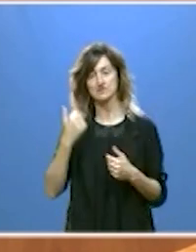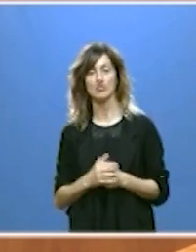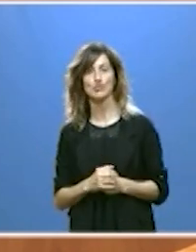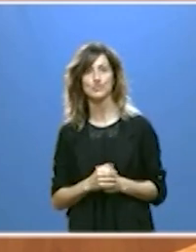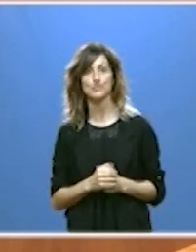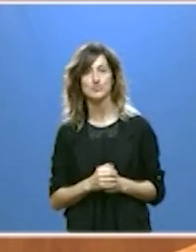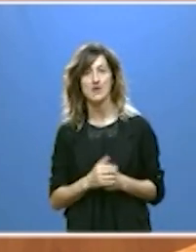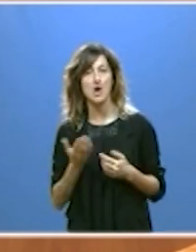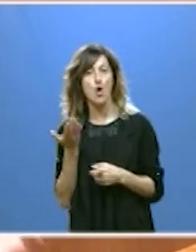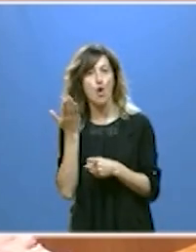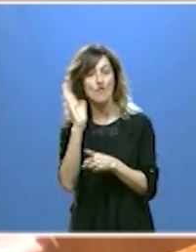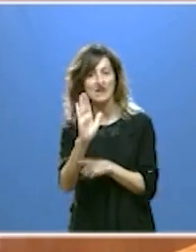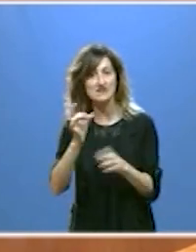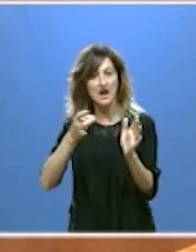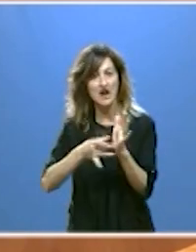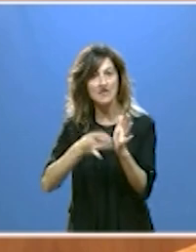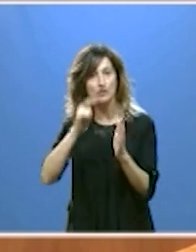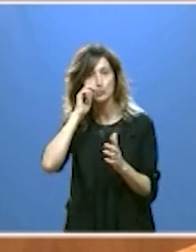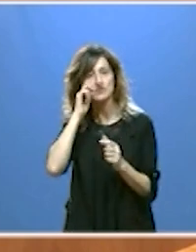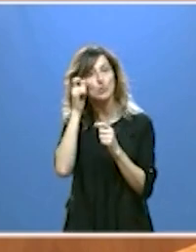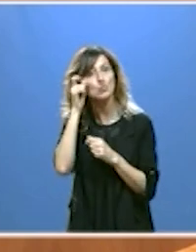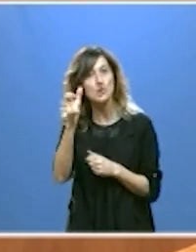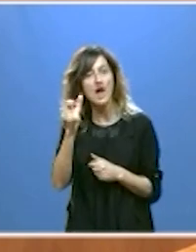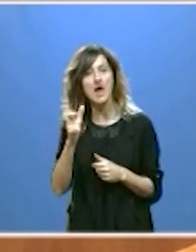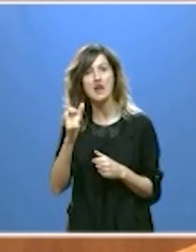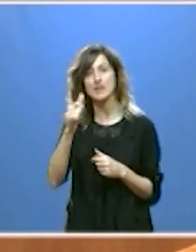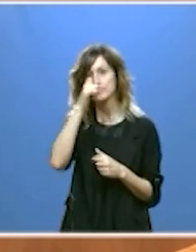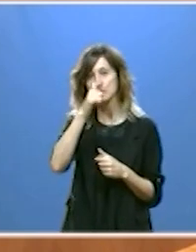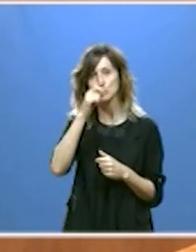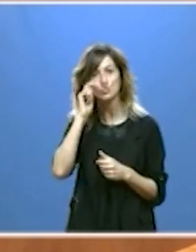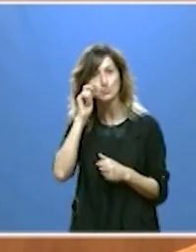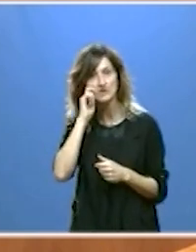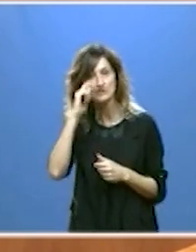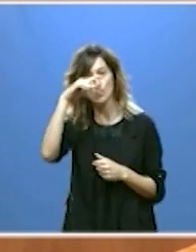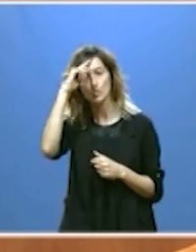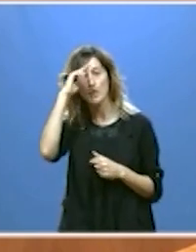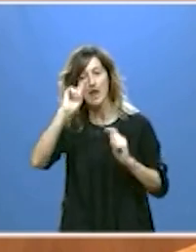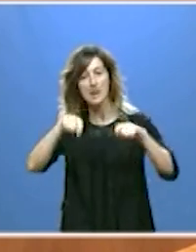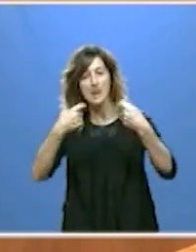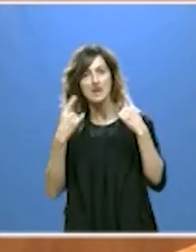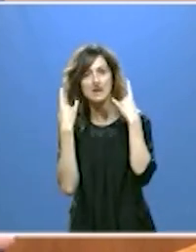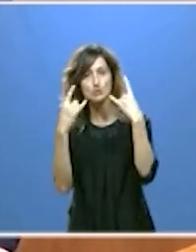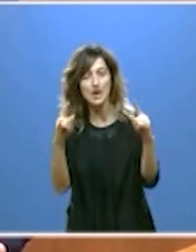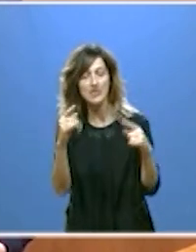Con una oferta de calidad en turismo rural en el turismo cultural de naturaleza